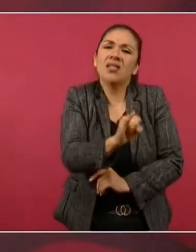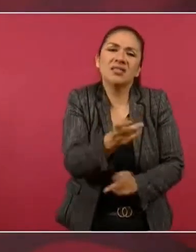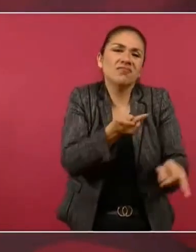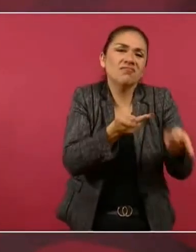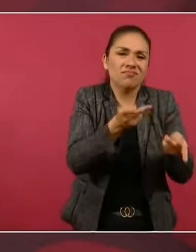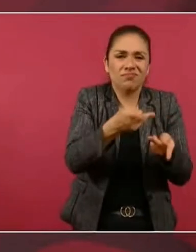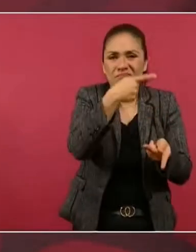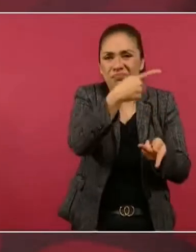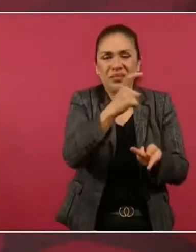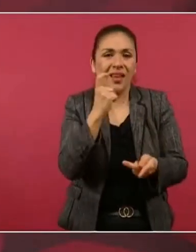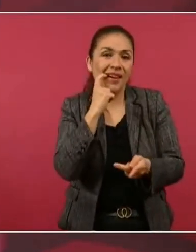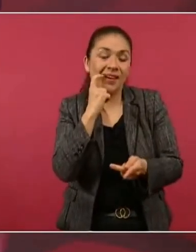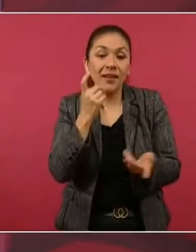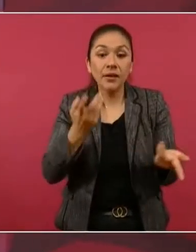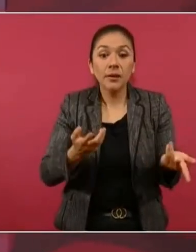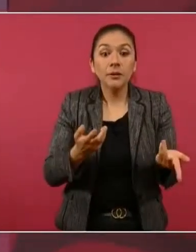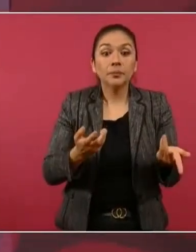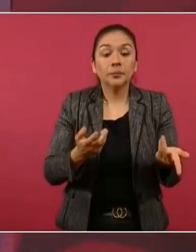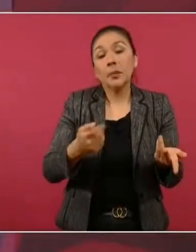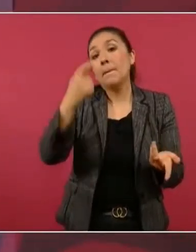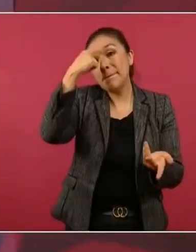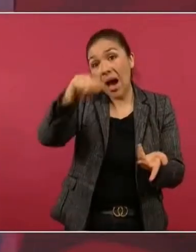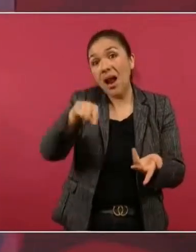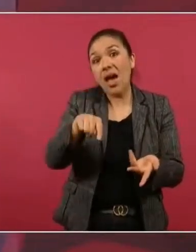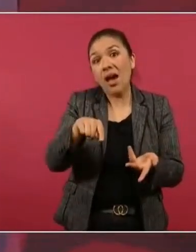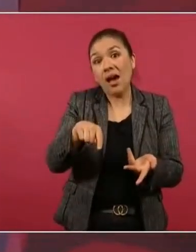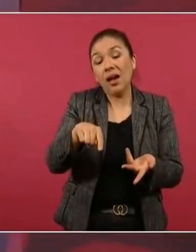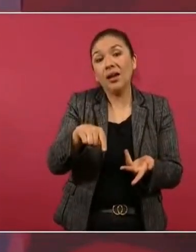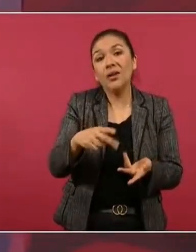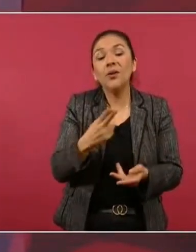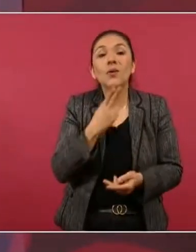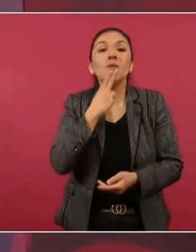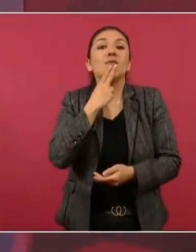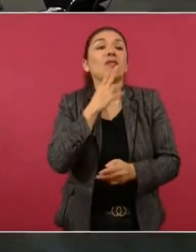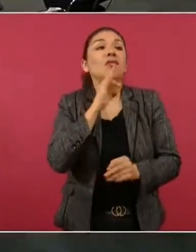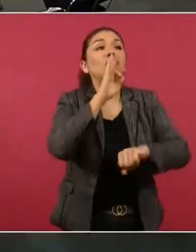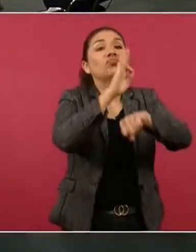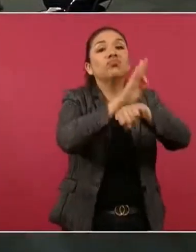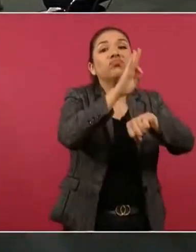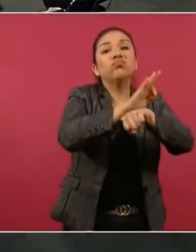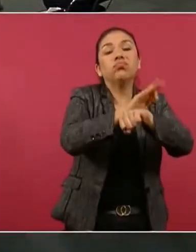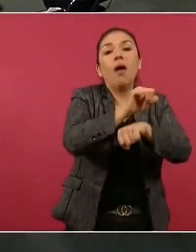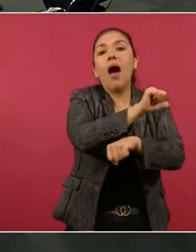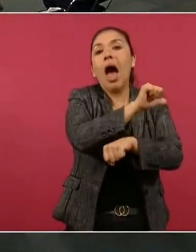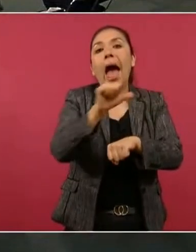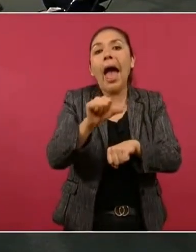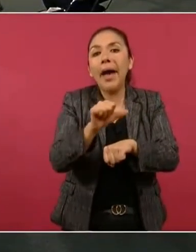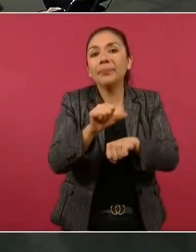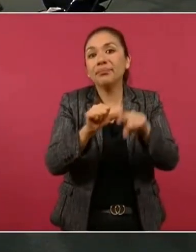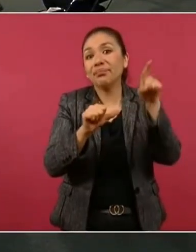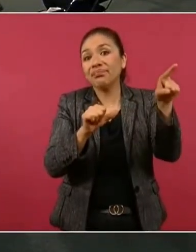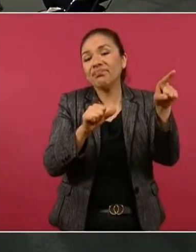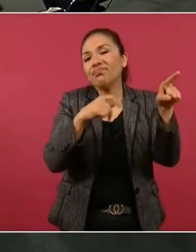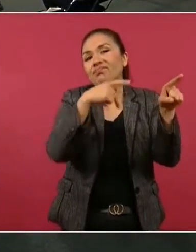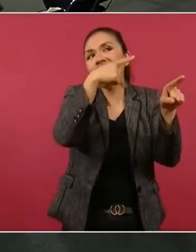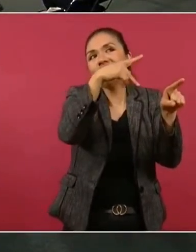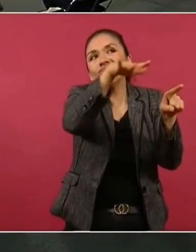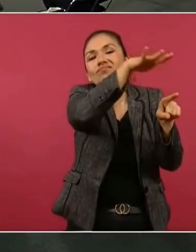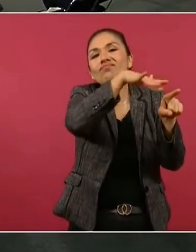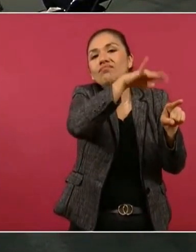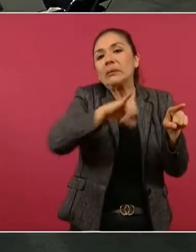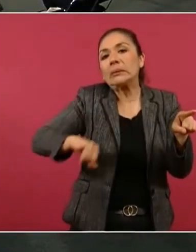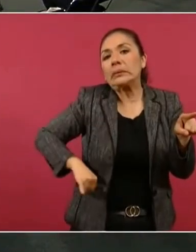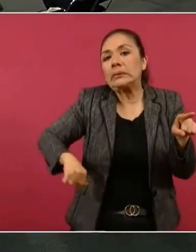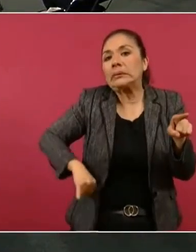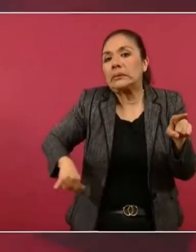servicio de intereses de